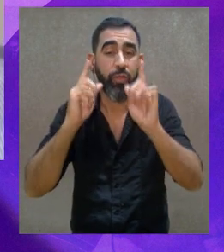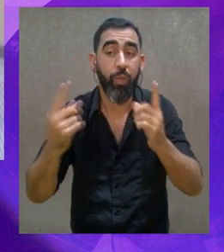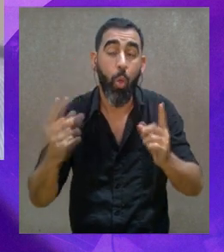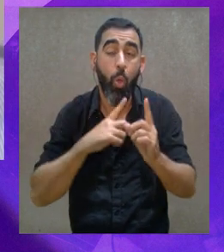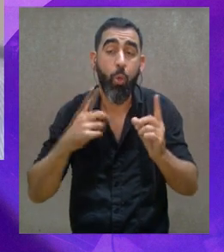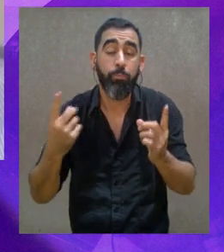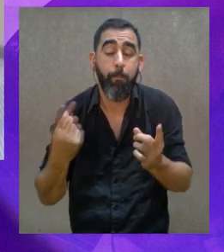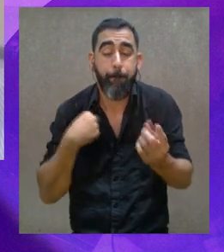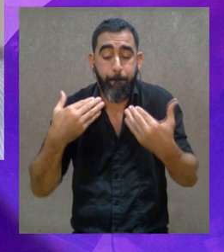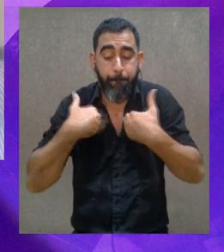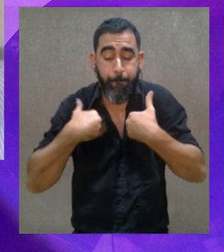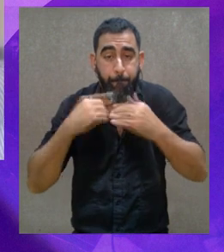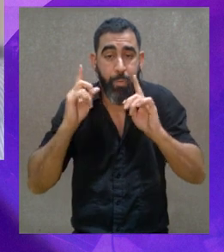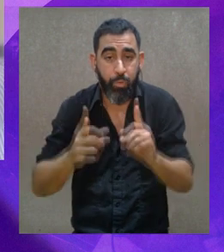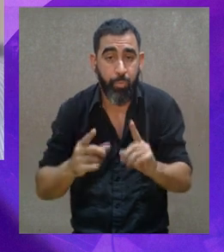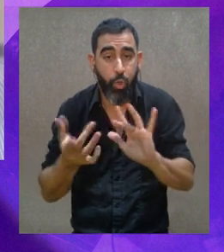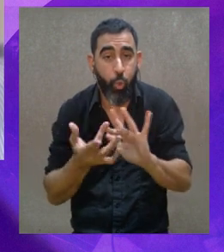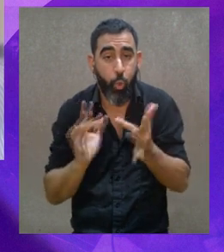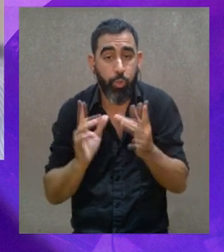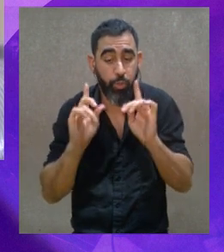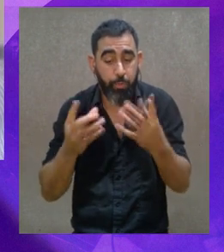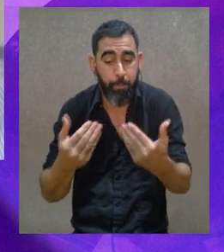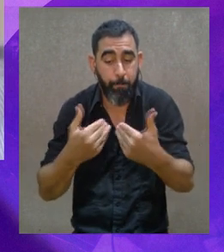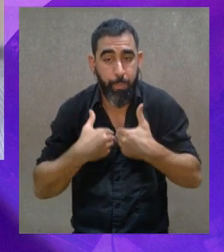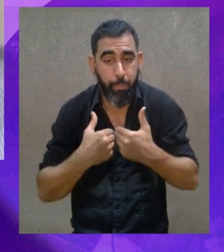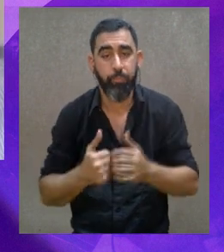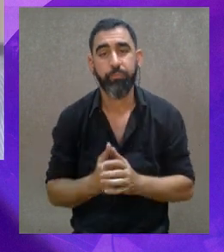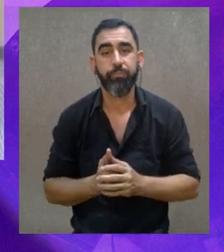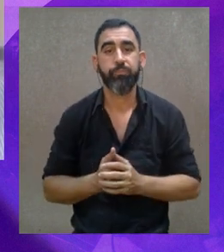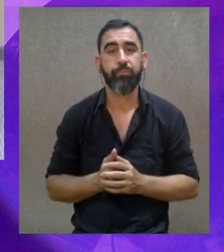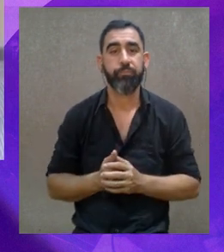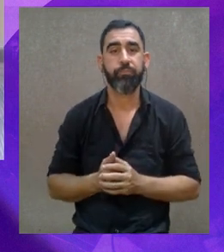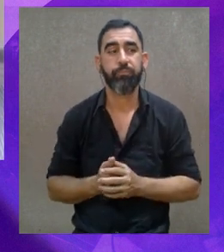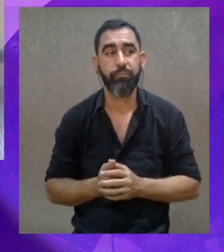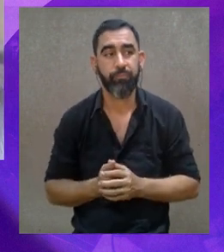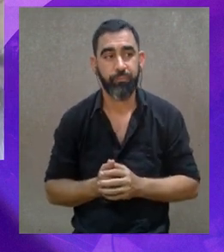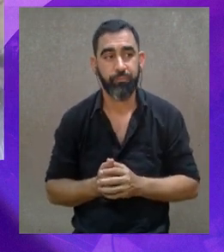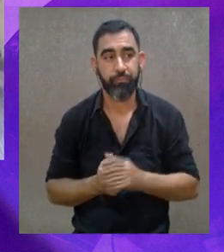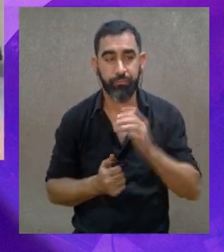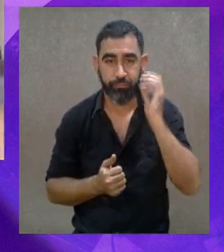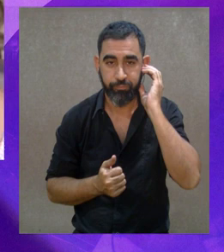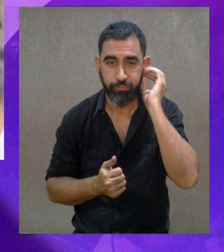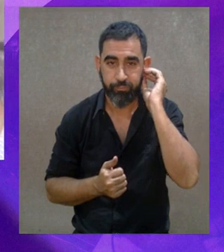disfrute, o de paz, o de encuentro con uno mismo, ¿no? Con uno mismo también. Perdonar con uno mismo.